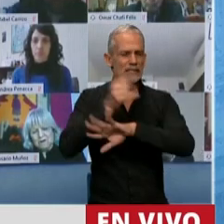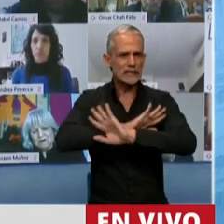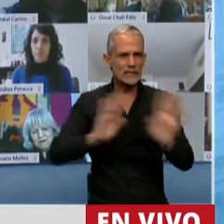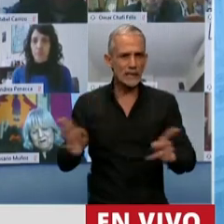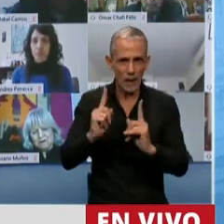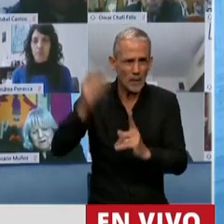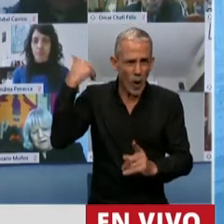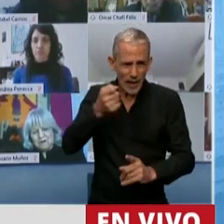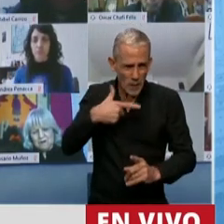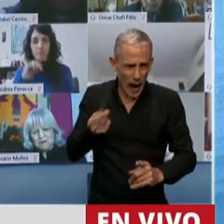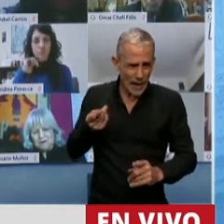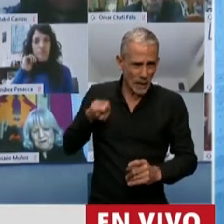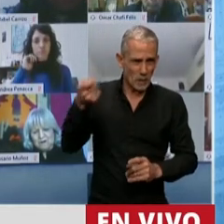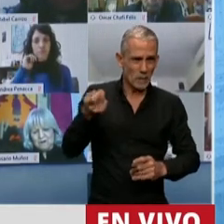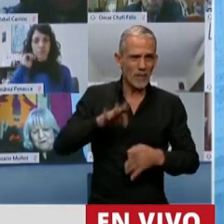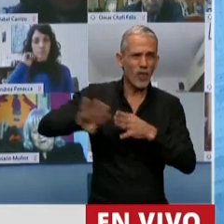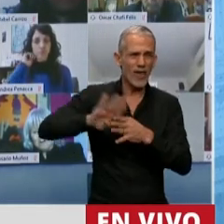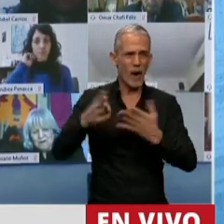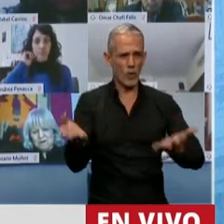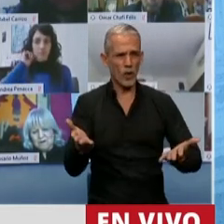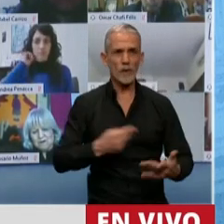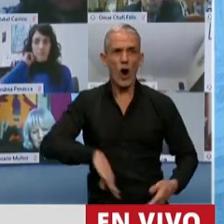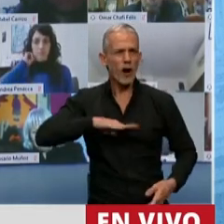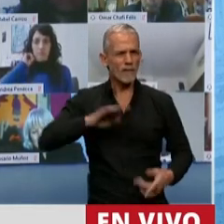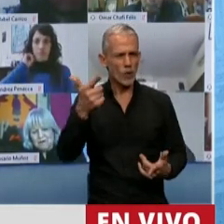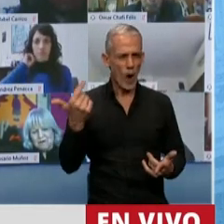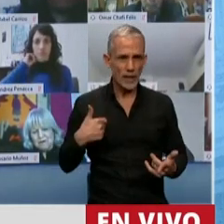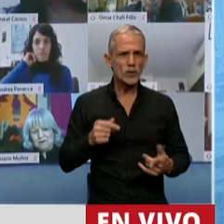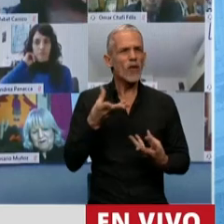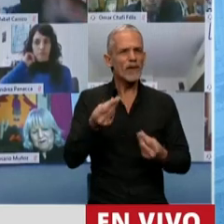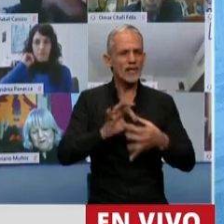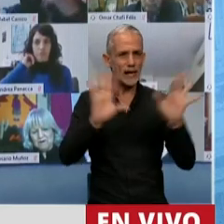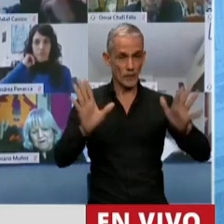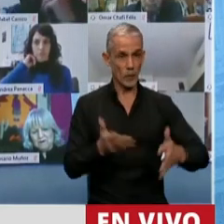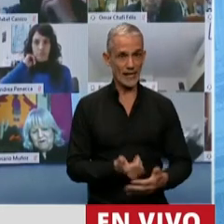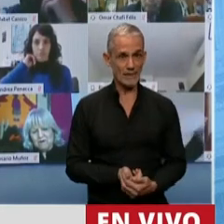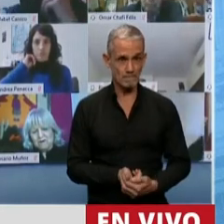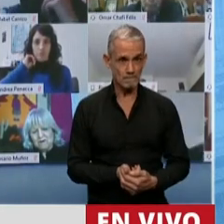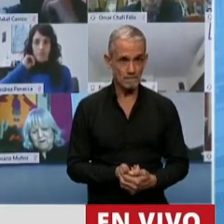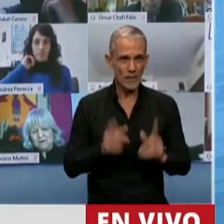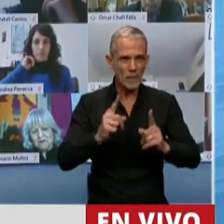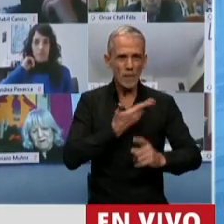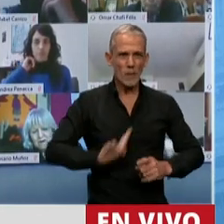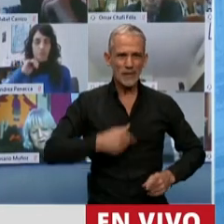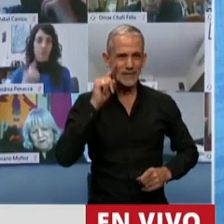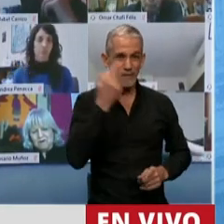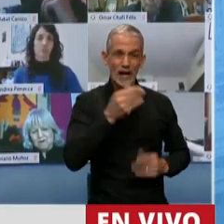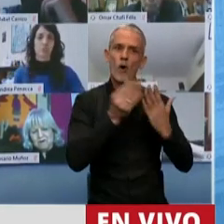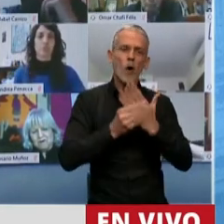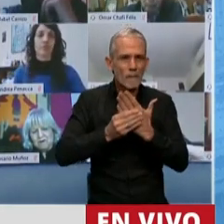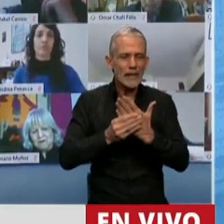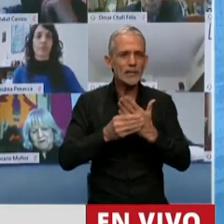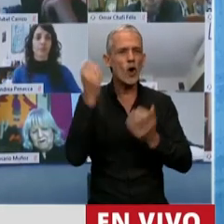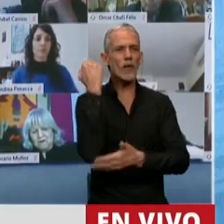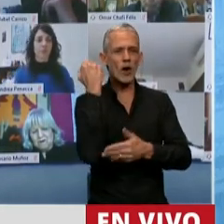adquirieron y que no se ofendieron. Eso era republicano. Republicano lo que ha dicho el presidente y el ministro